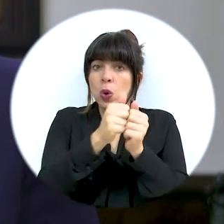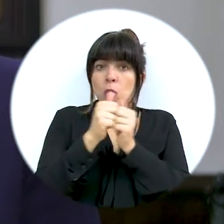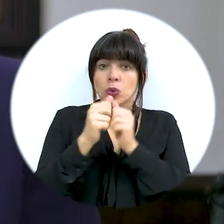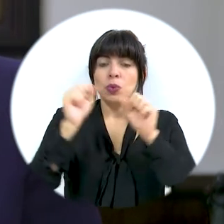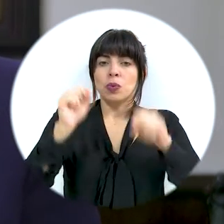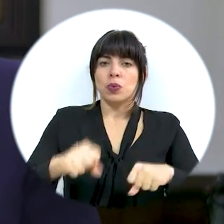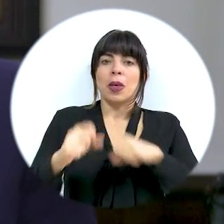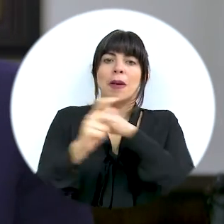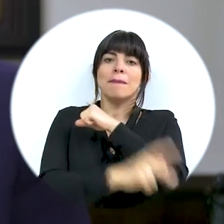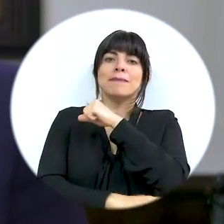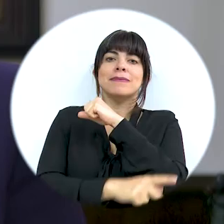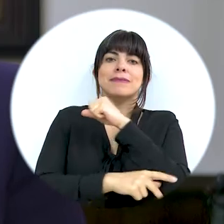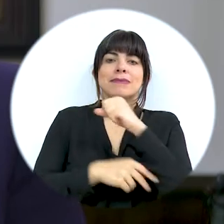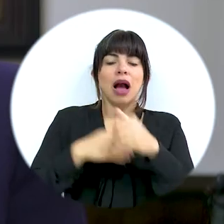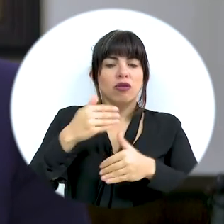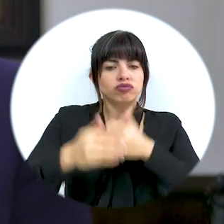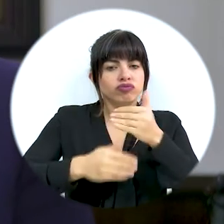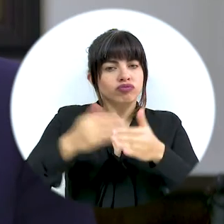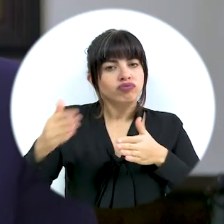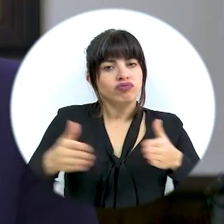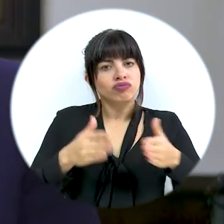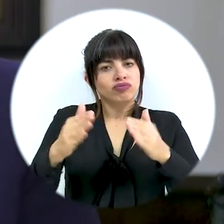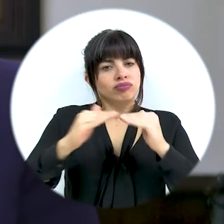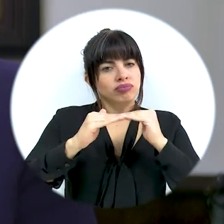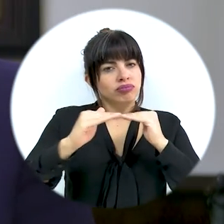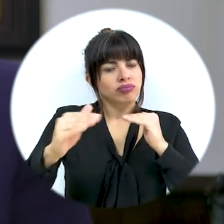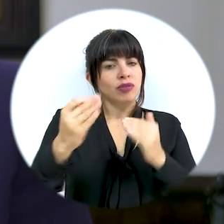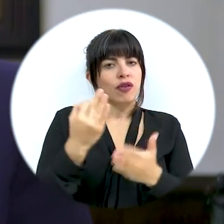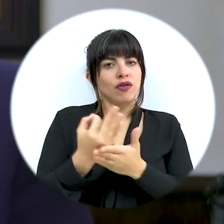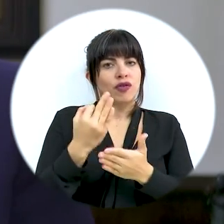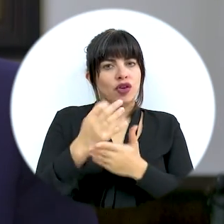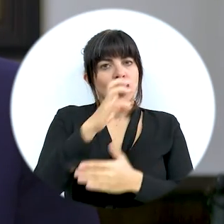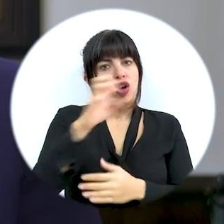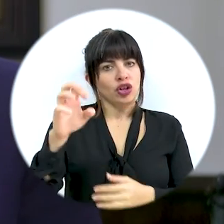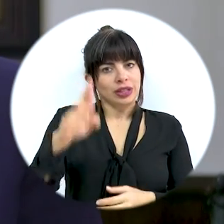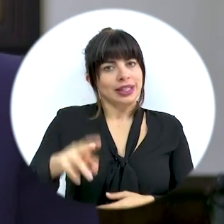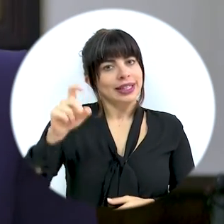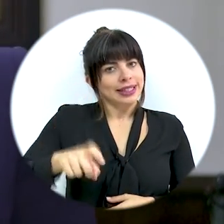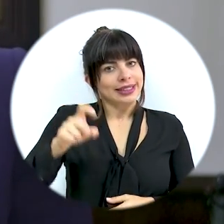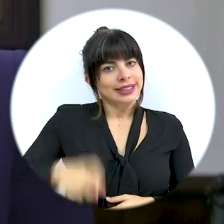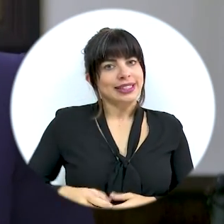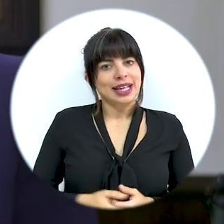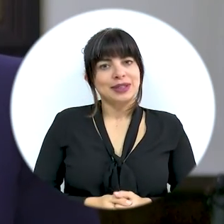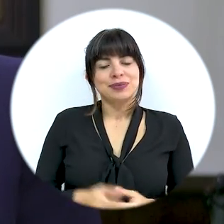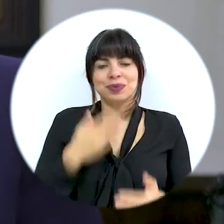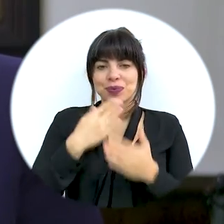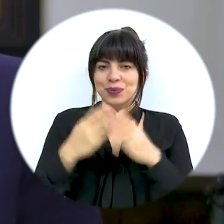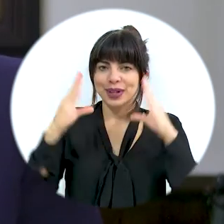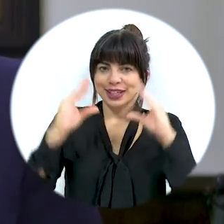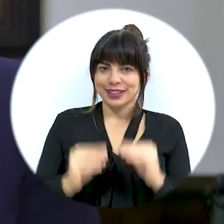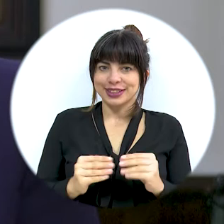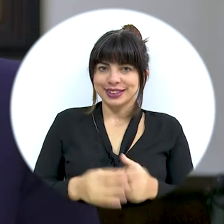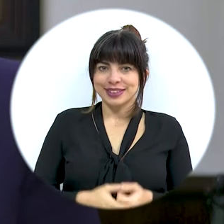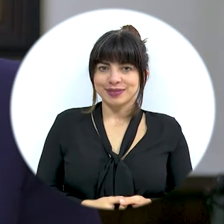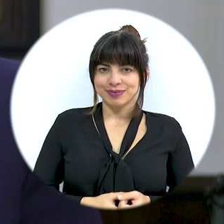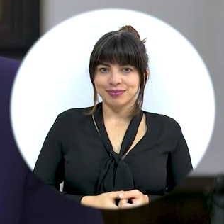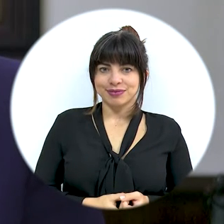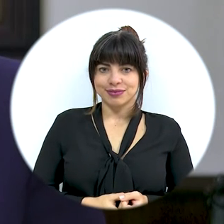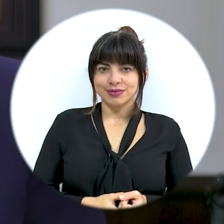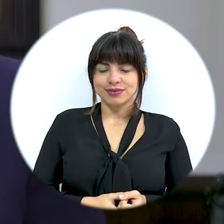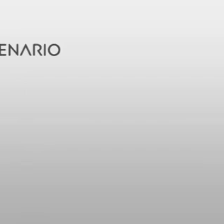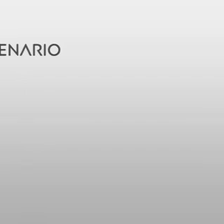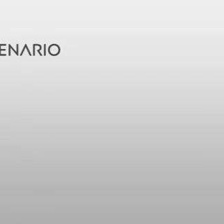vamos a llevar al país por la senda de estabilidad fiscal que Costa Rica requiere. Muy buenas